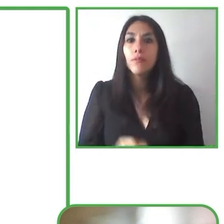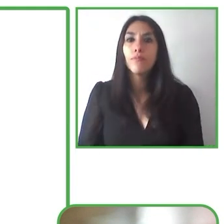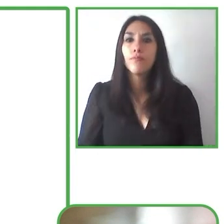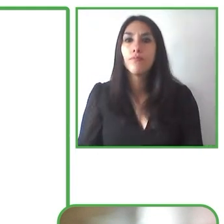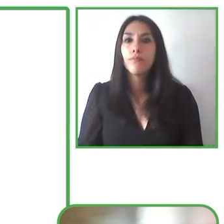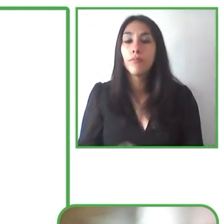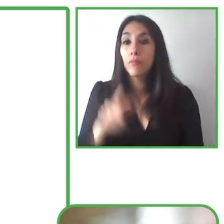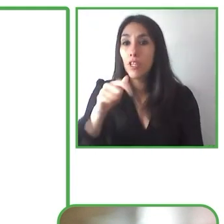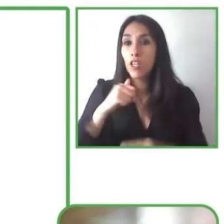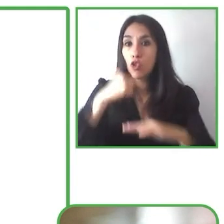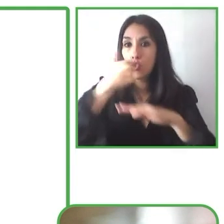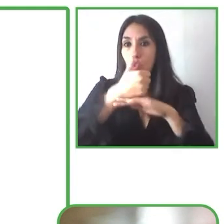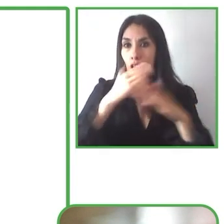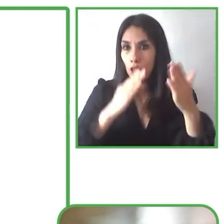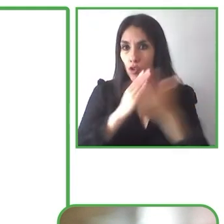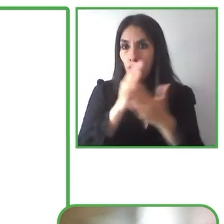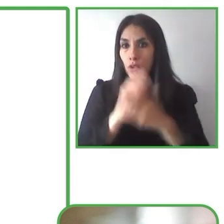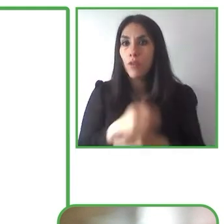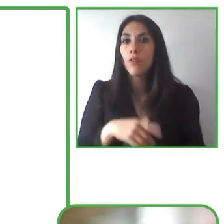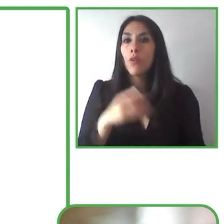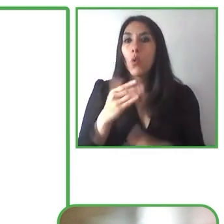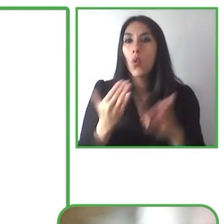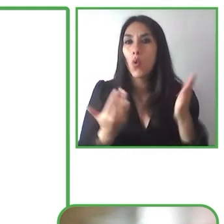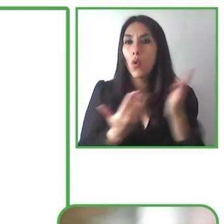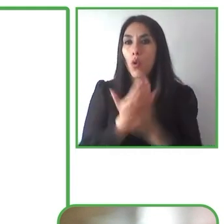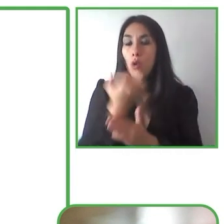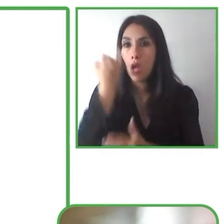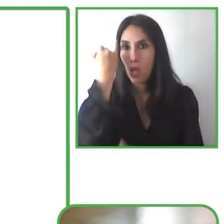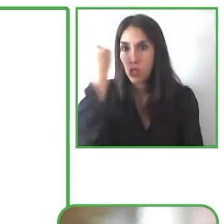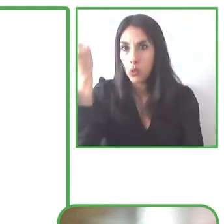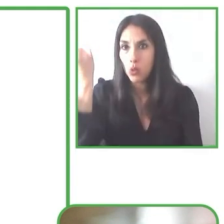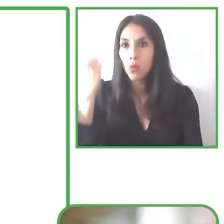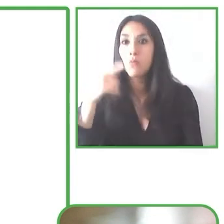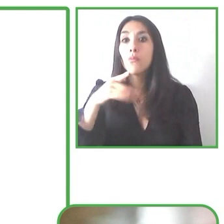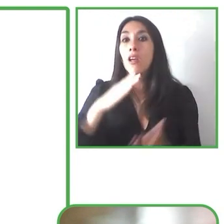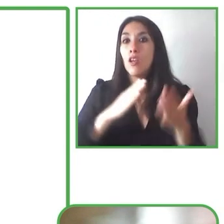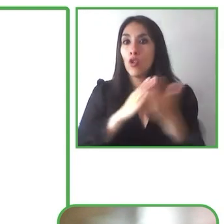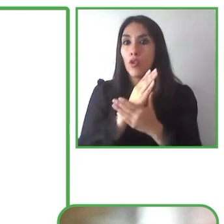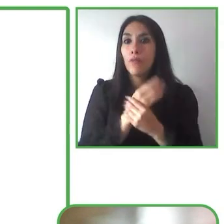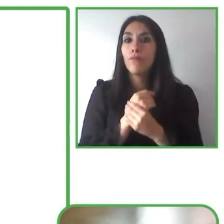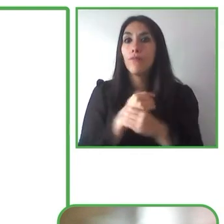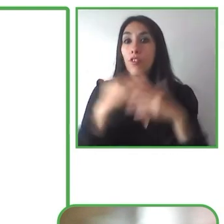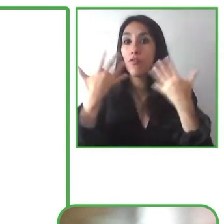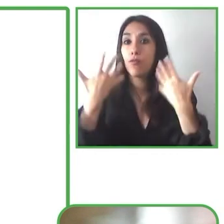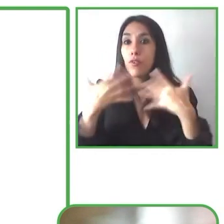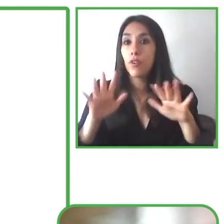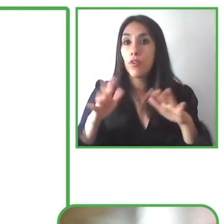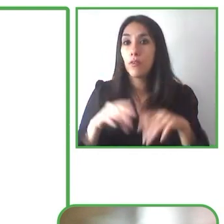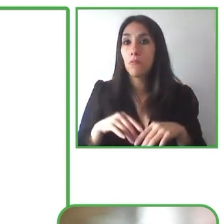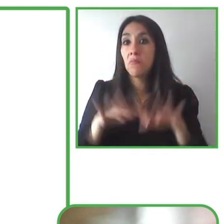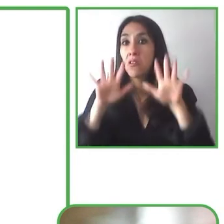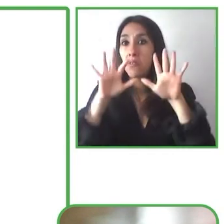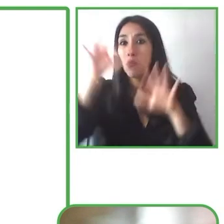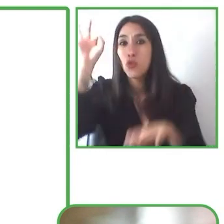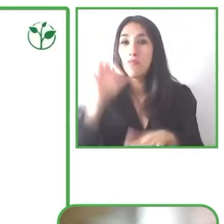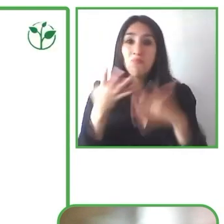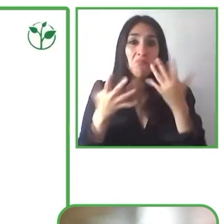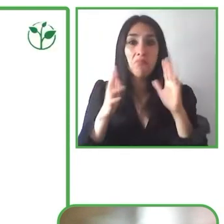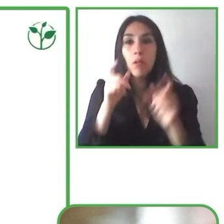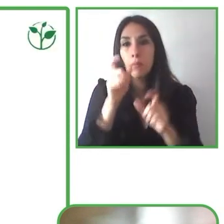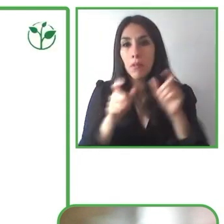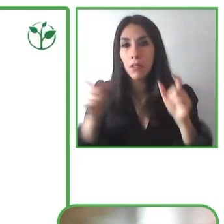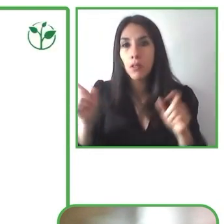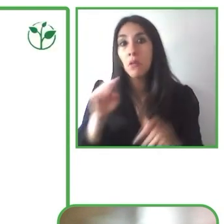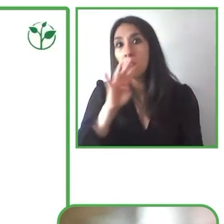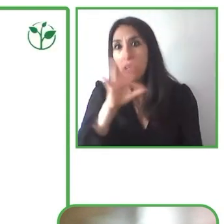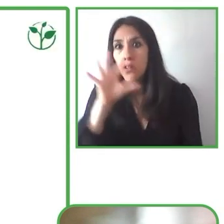que la accesibilidad es fundamental para el 10% de la población, necesaria para el 40% de la población y confortable para toda